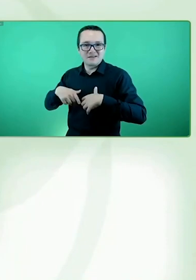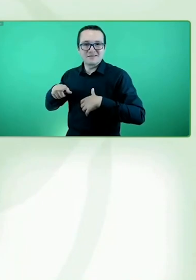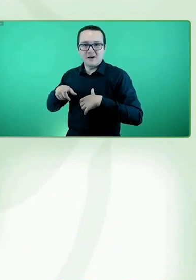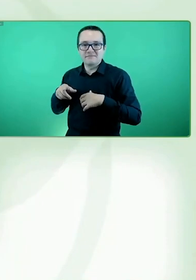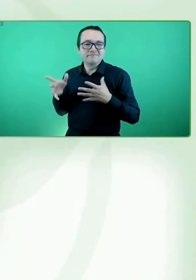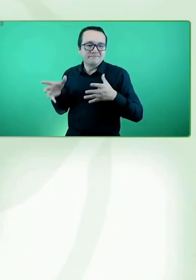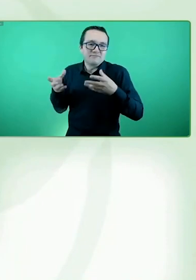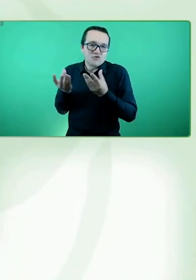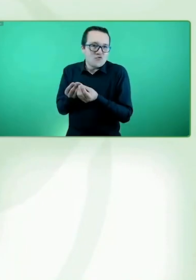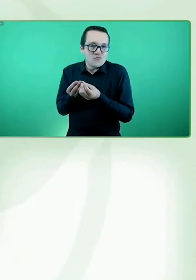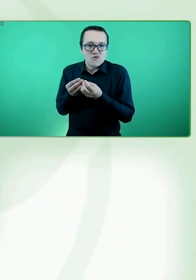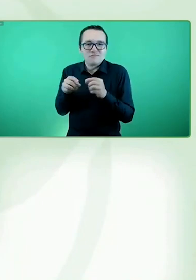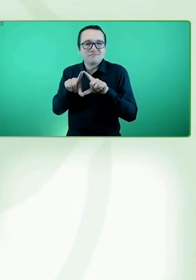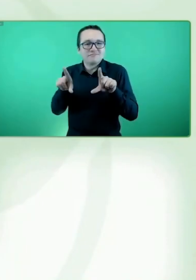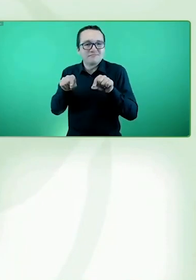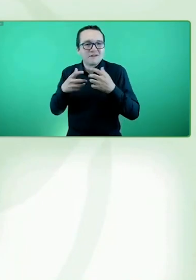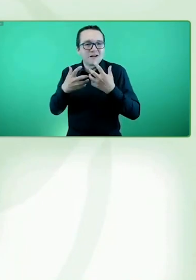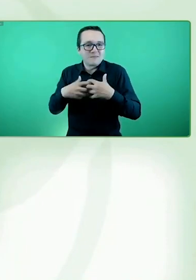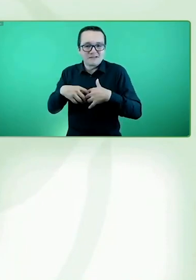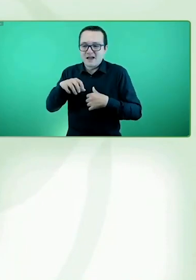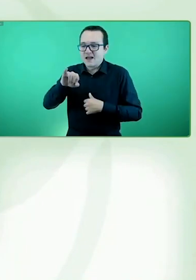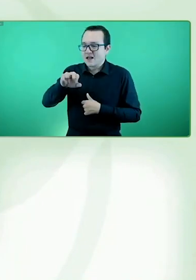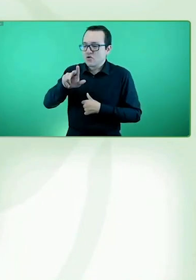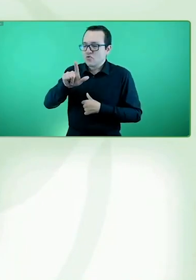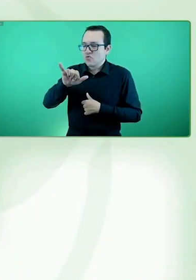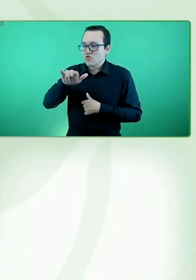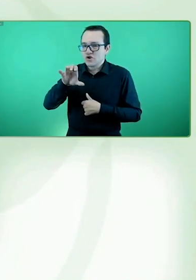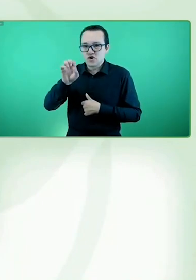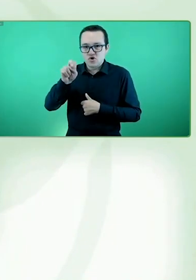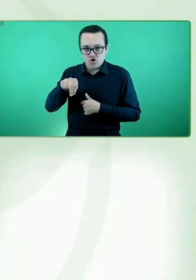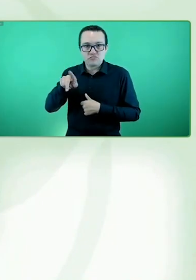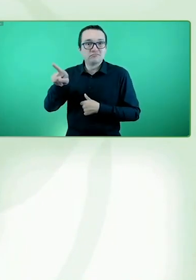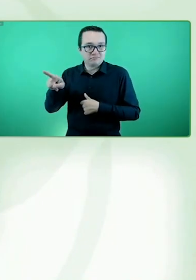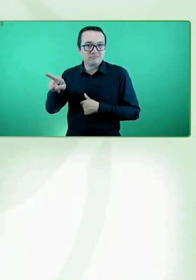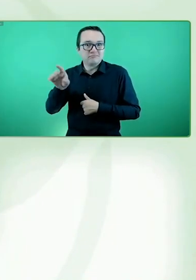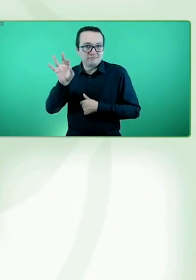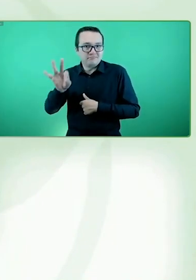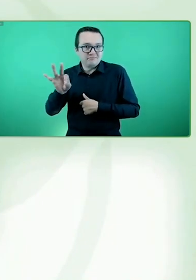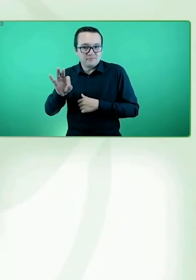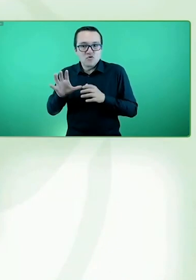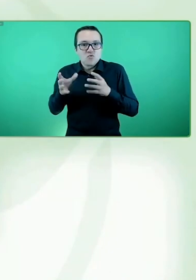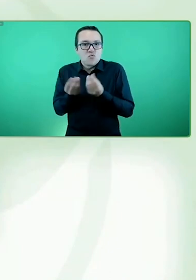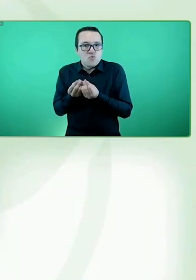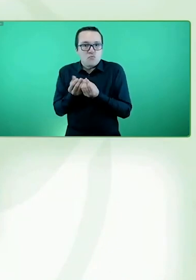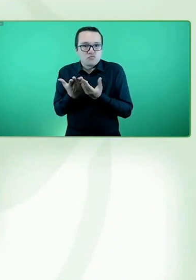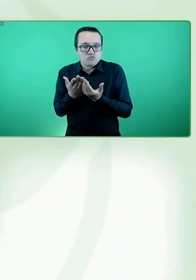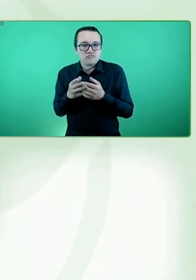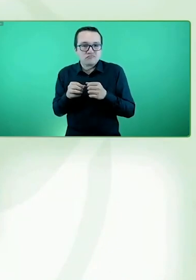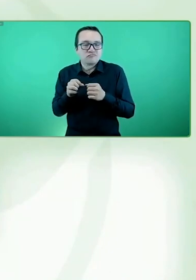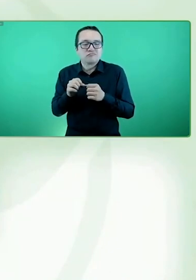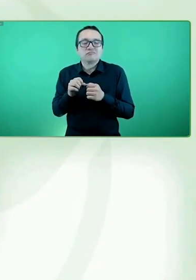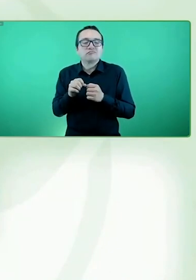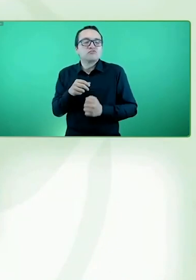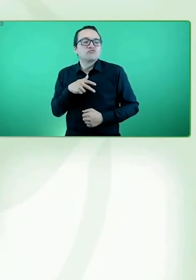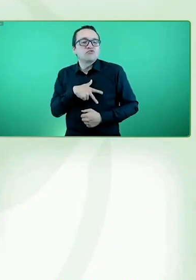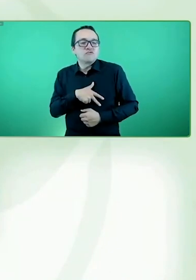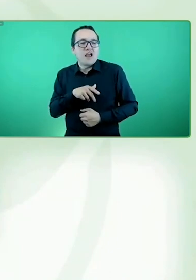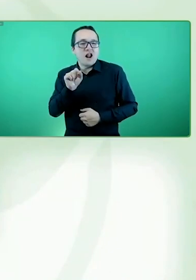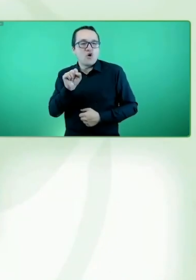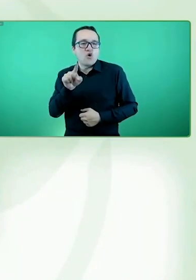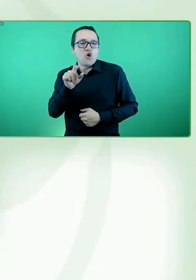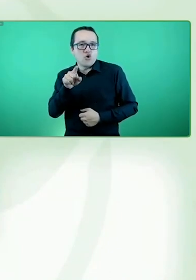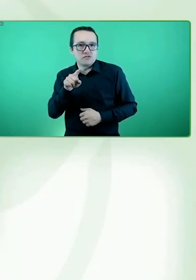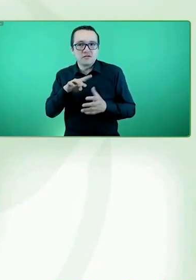conforma el Grupo Social 11, como hemos sido capaces de llevar la experiencia del empleo, de la